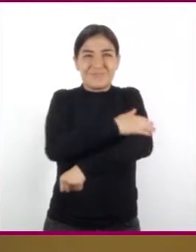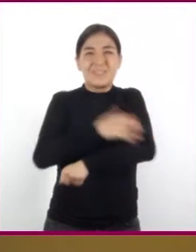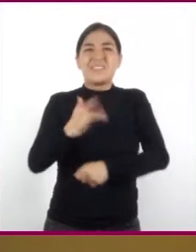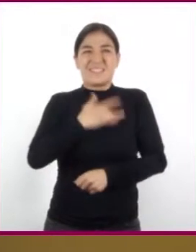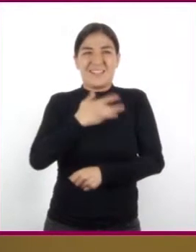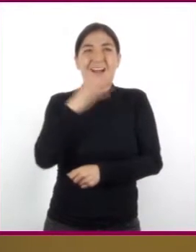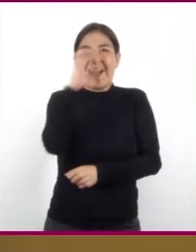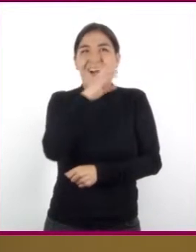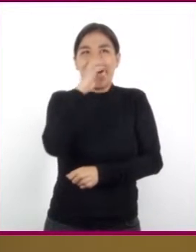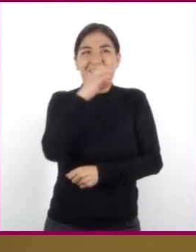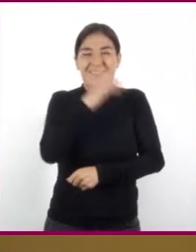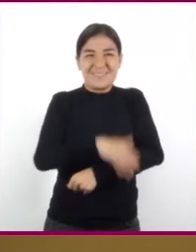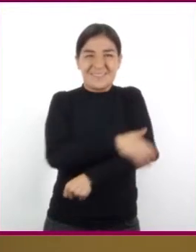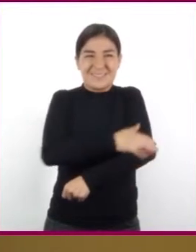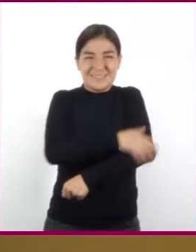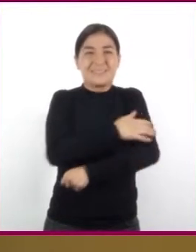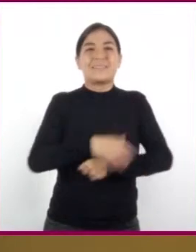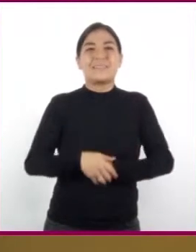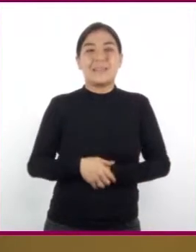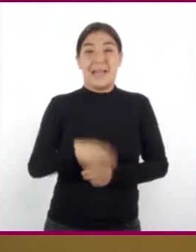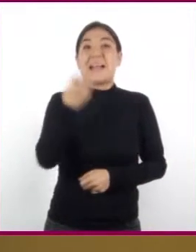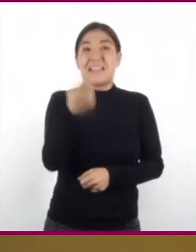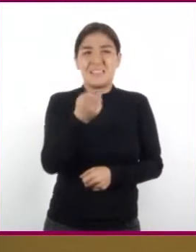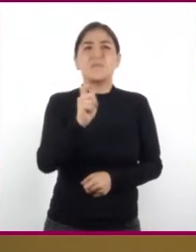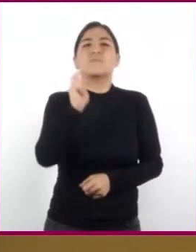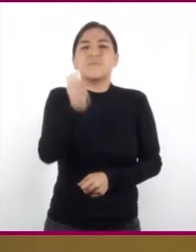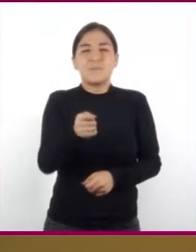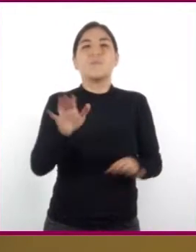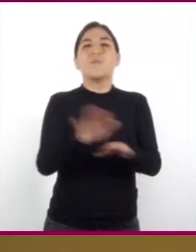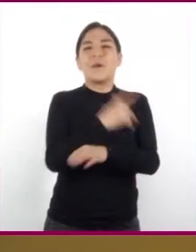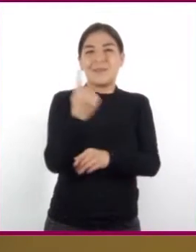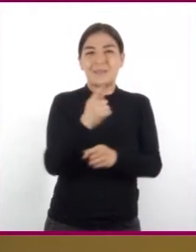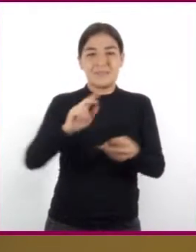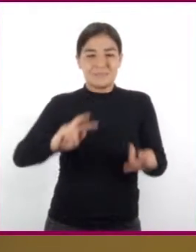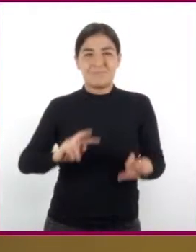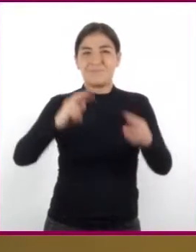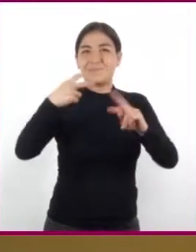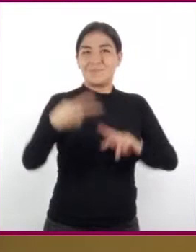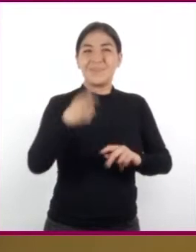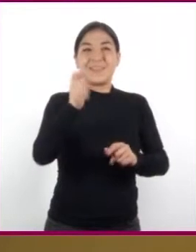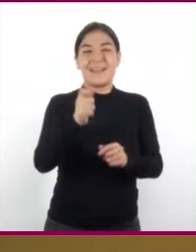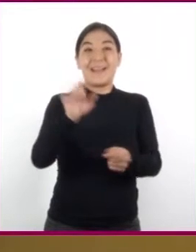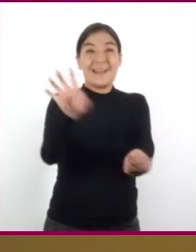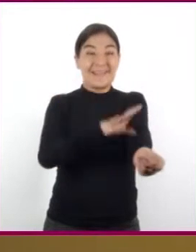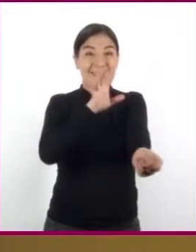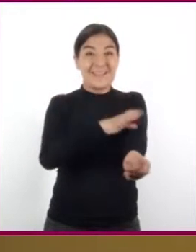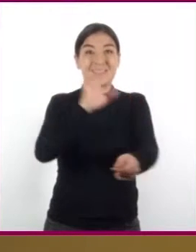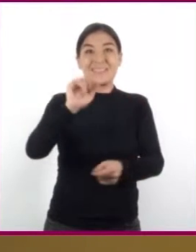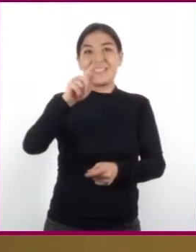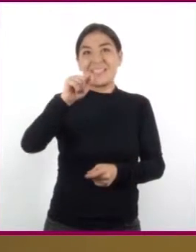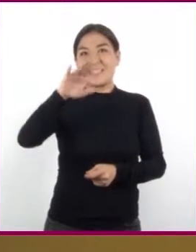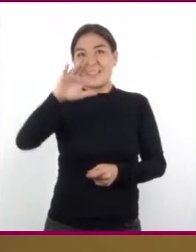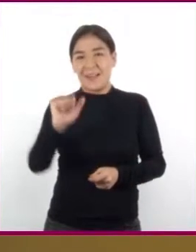calor. Eso ocurre porque estás transformando energía cinética en térmica.